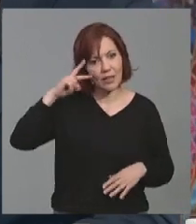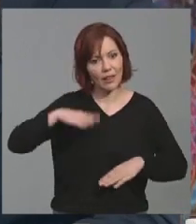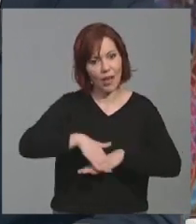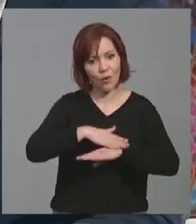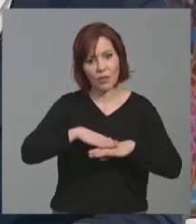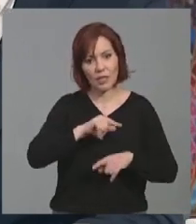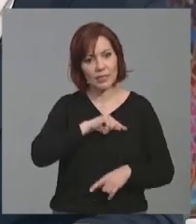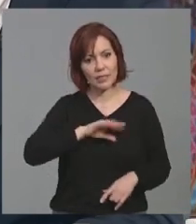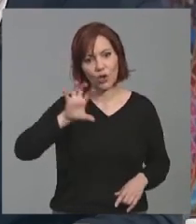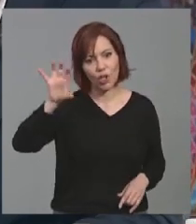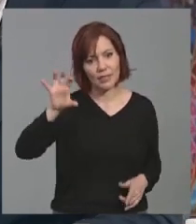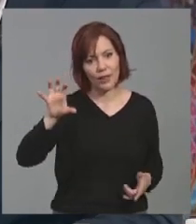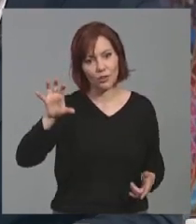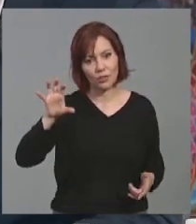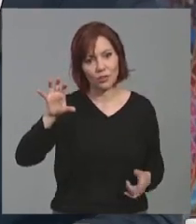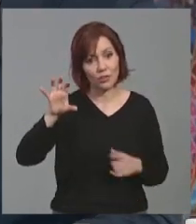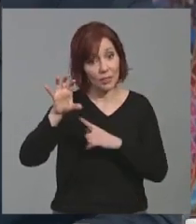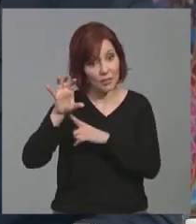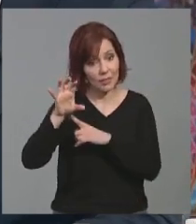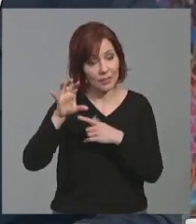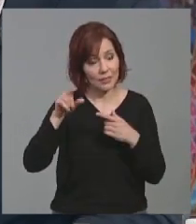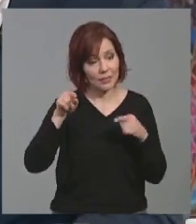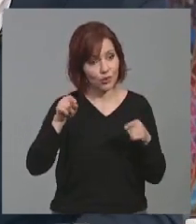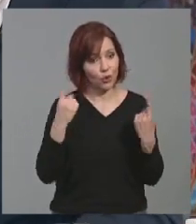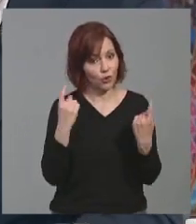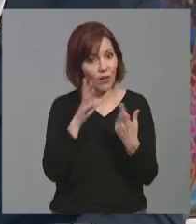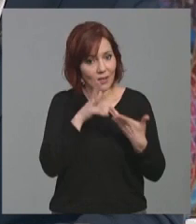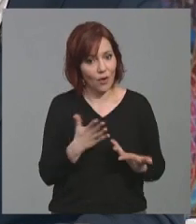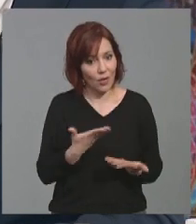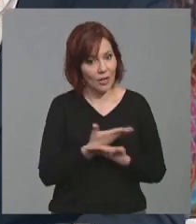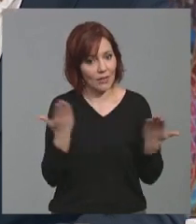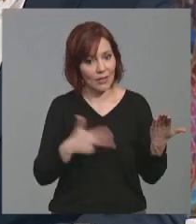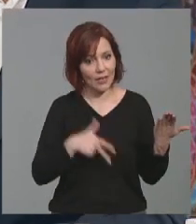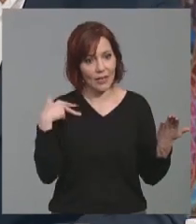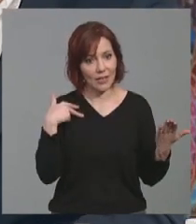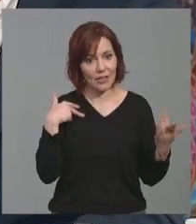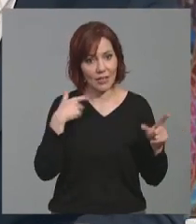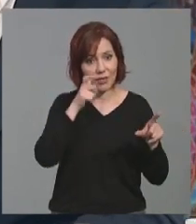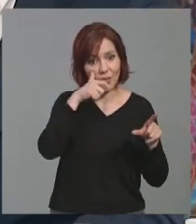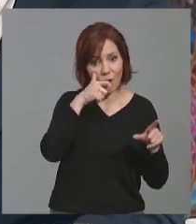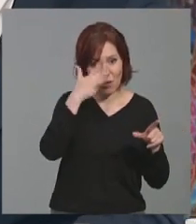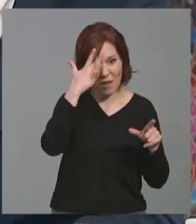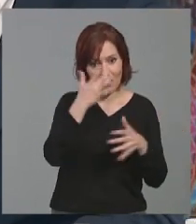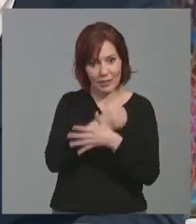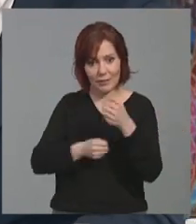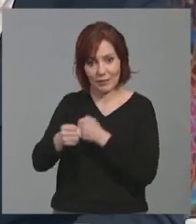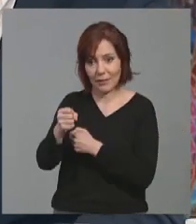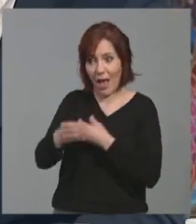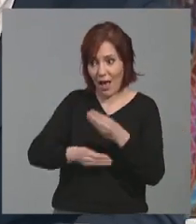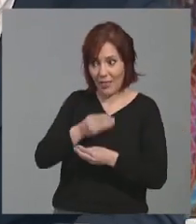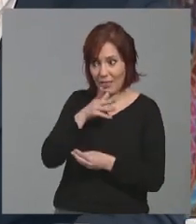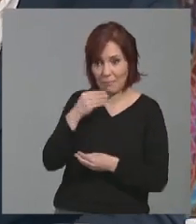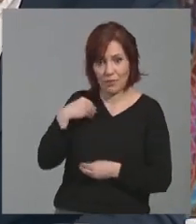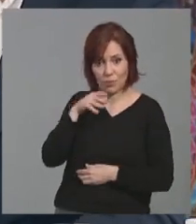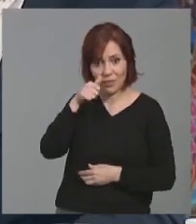sentido de Estado, que quizás a lo mejor es lo que falta ahora mismo. Yo no veo a Núñez Feijóo, por ejemplo, haciendo lo que está haciendo Sánchez para mantenerse